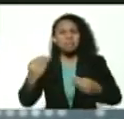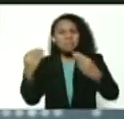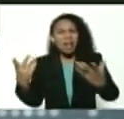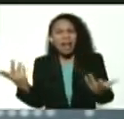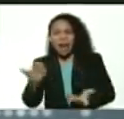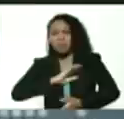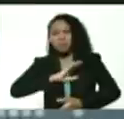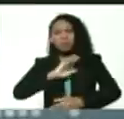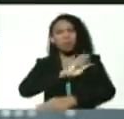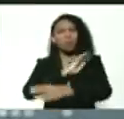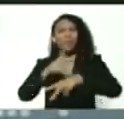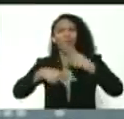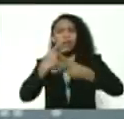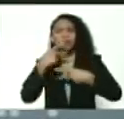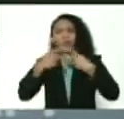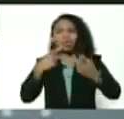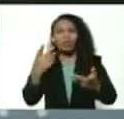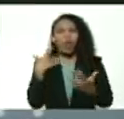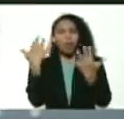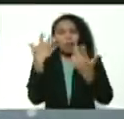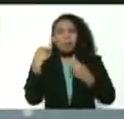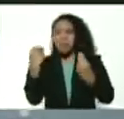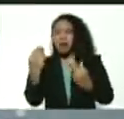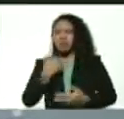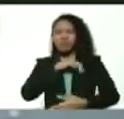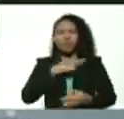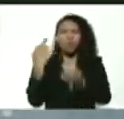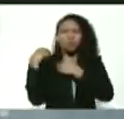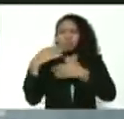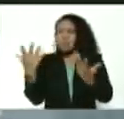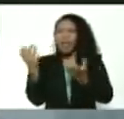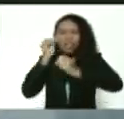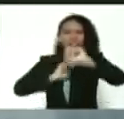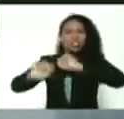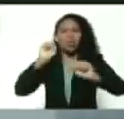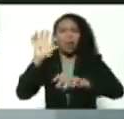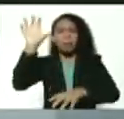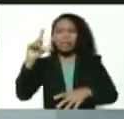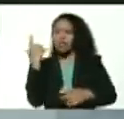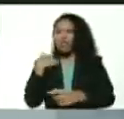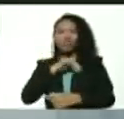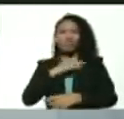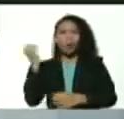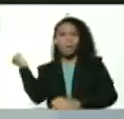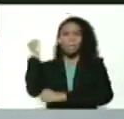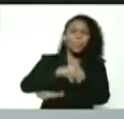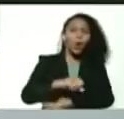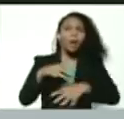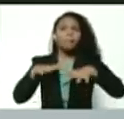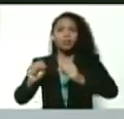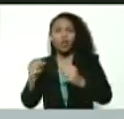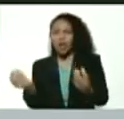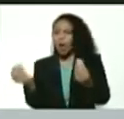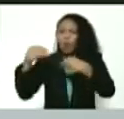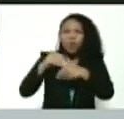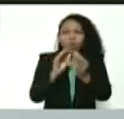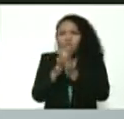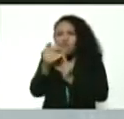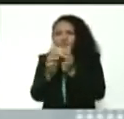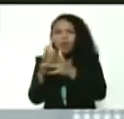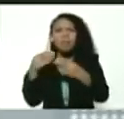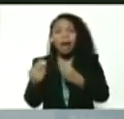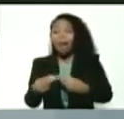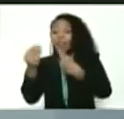tenemos el poder político en la mano para que hemos defendido esta patria y hemos derrotado el imperialismo y las conspiraciones es para